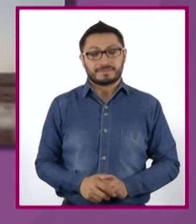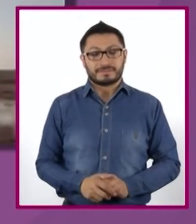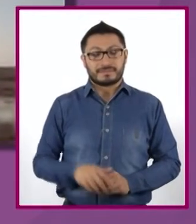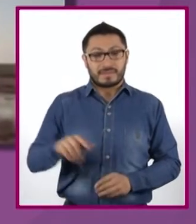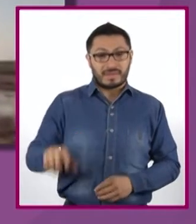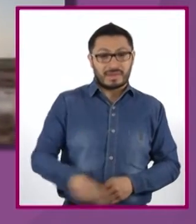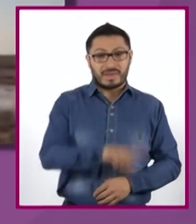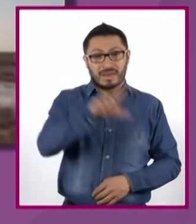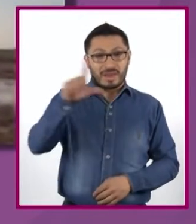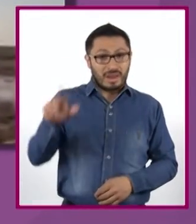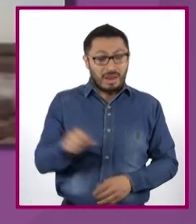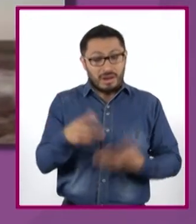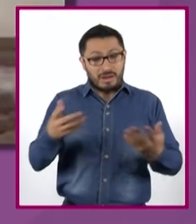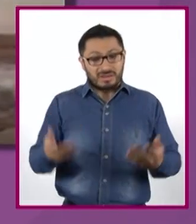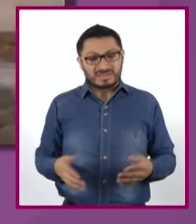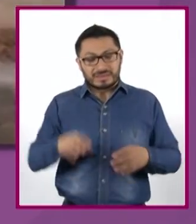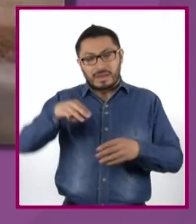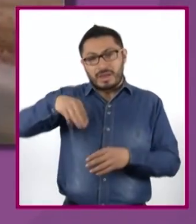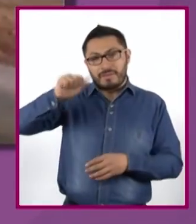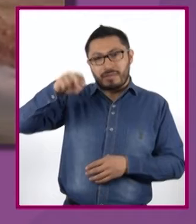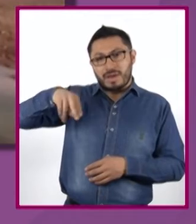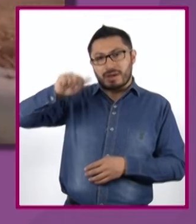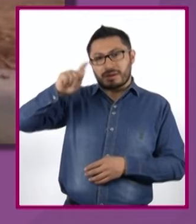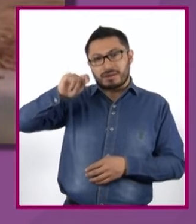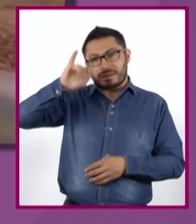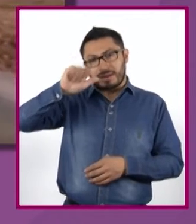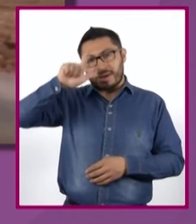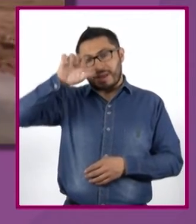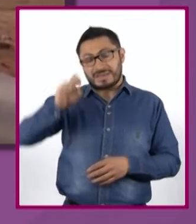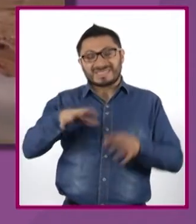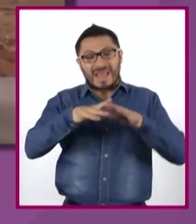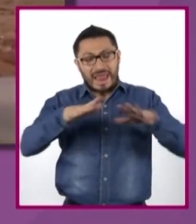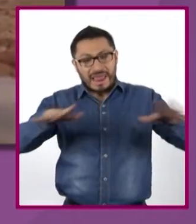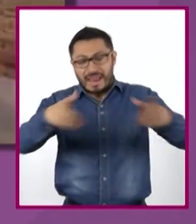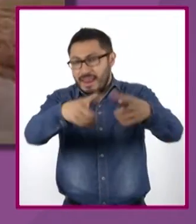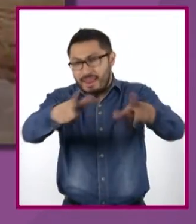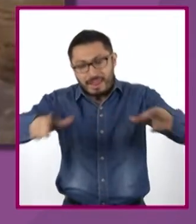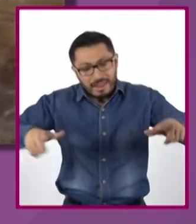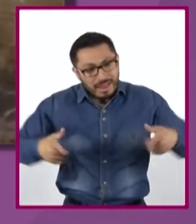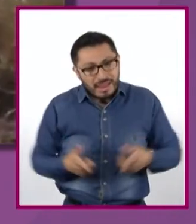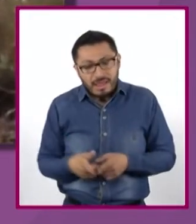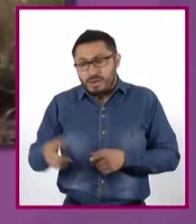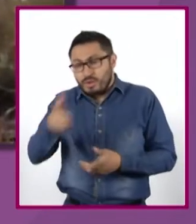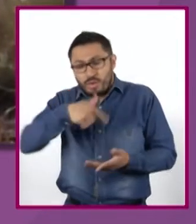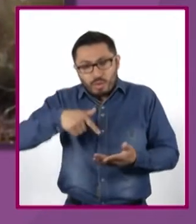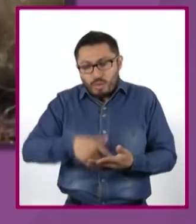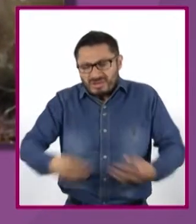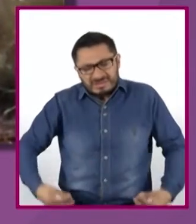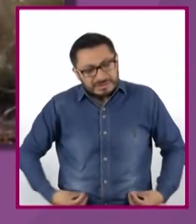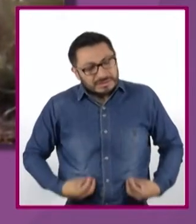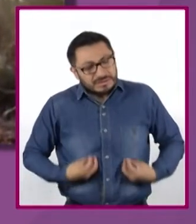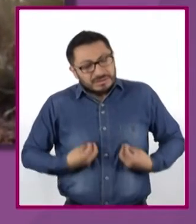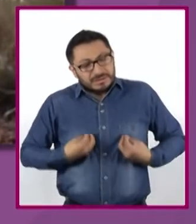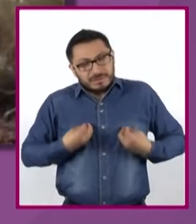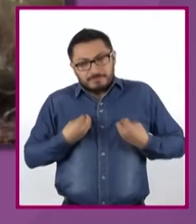Posteriormente, los manantiales, arroyos y zonas de recolección, lugares de subsistencia.